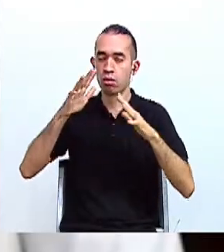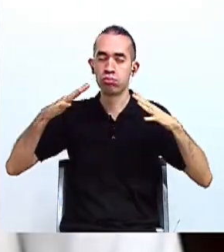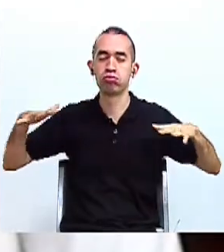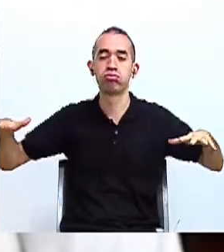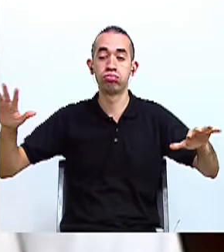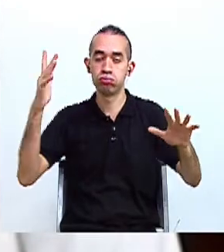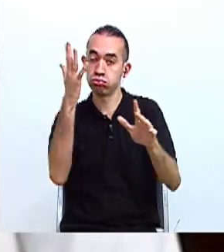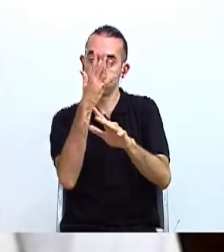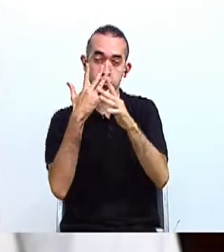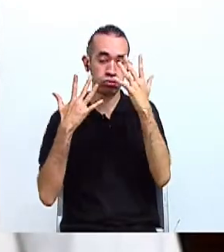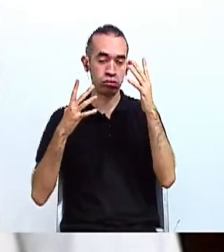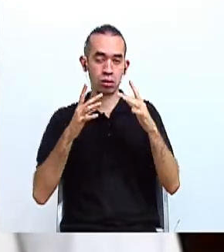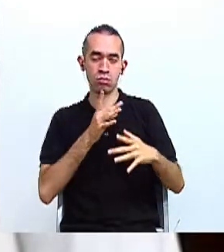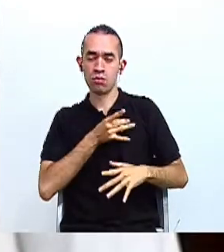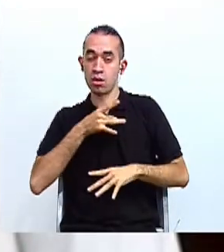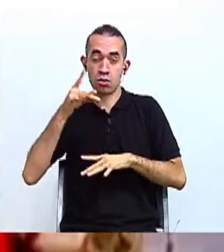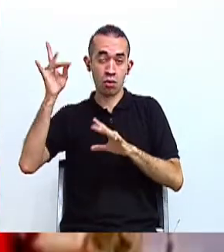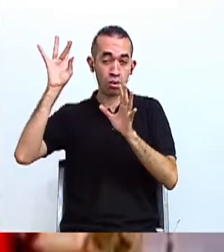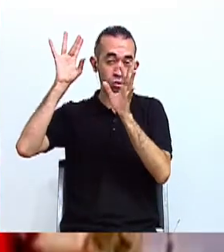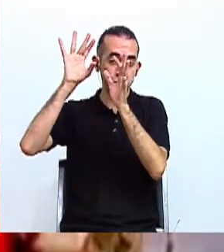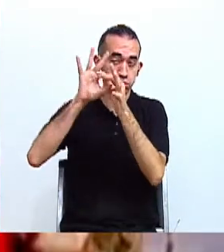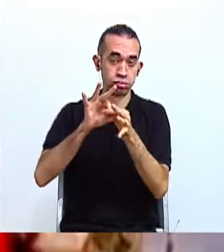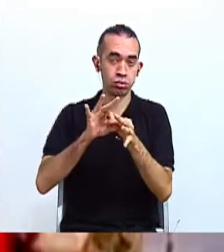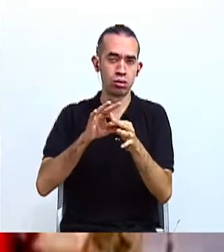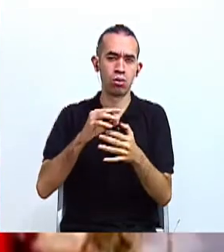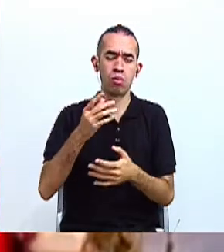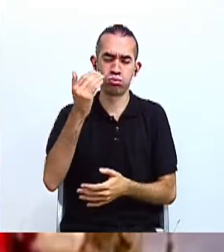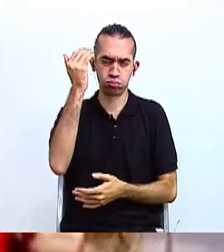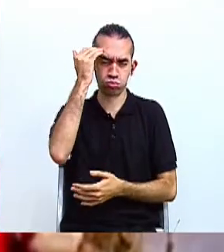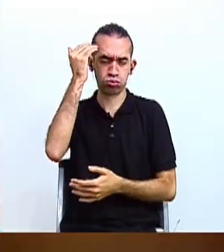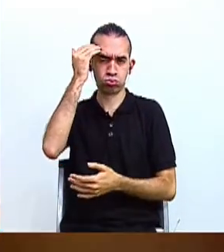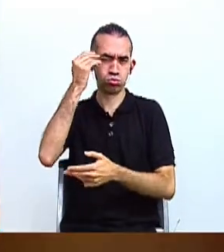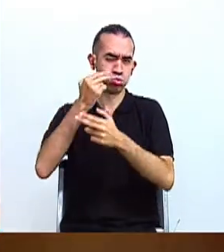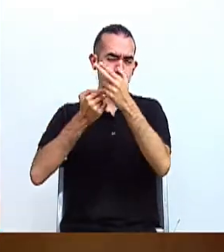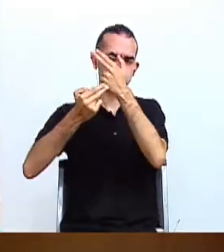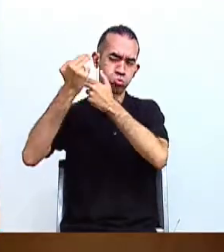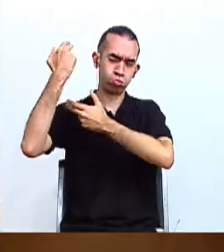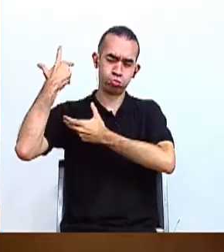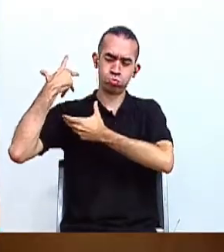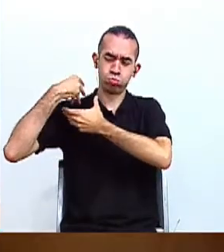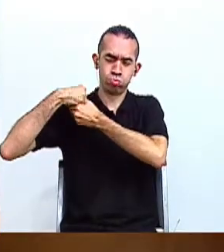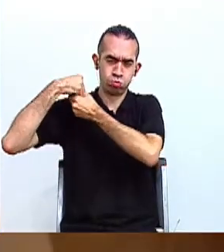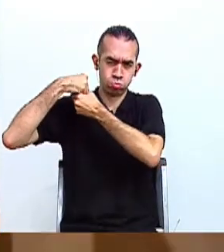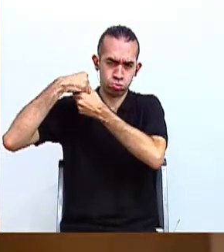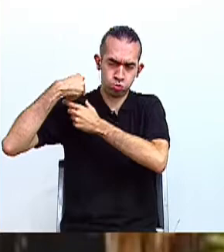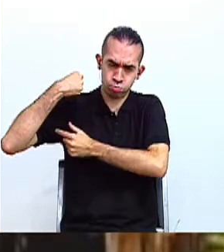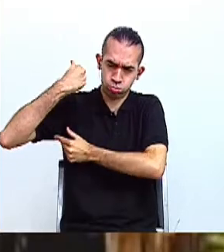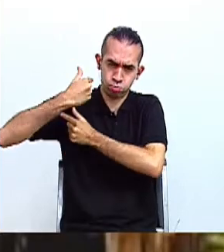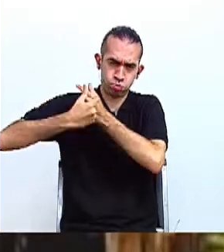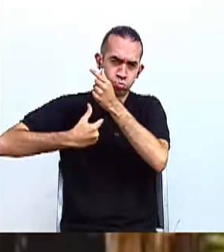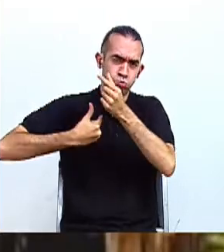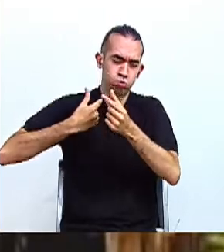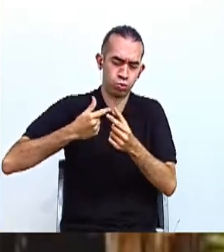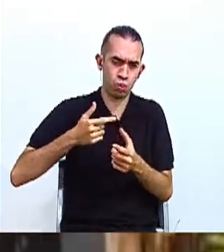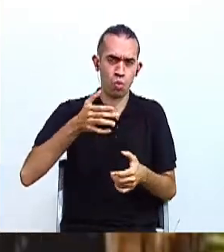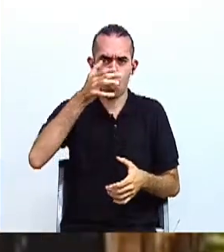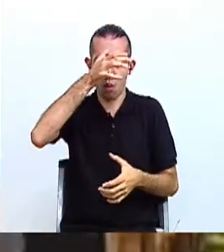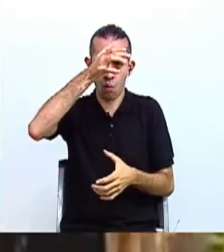Con siglos de sabiduría acumulados en su historia. Con una riqueza cultural invaluable.